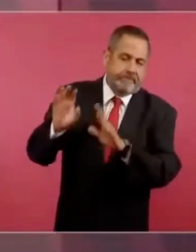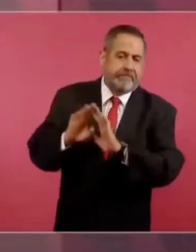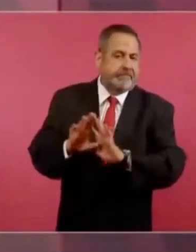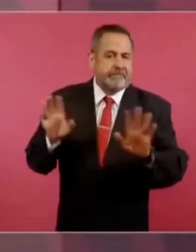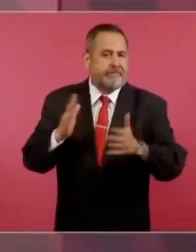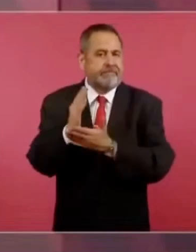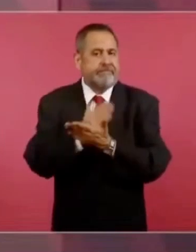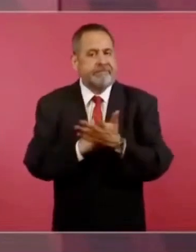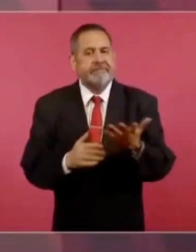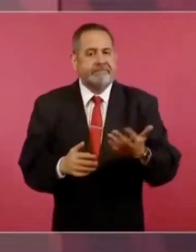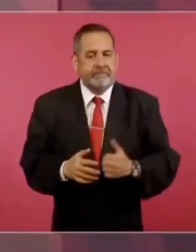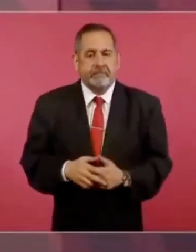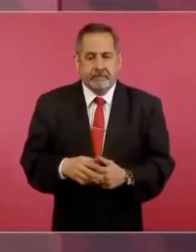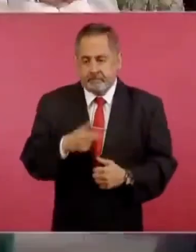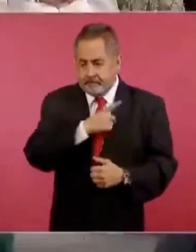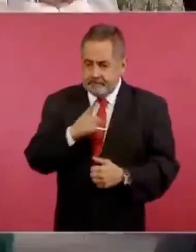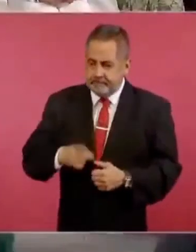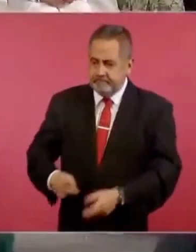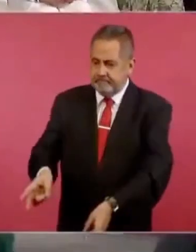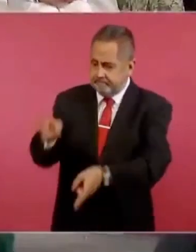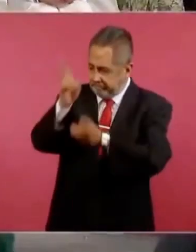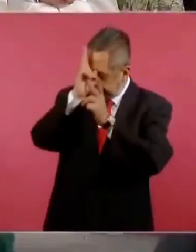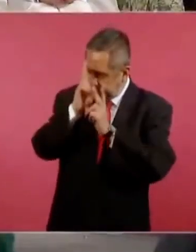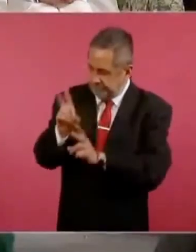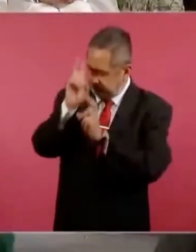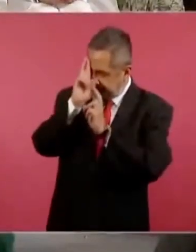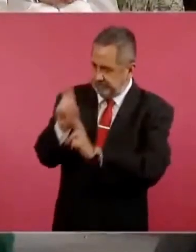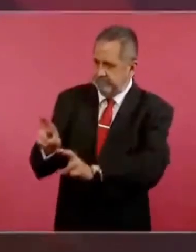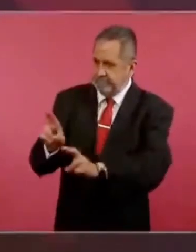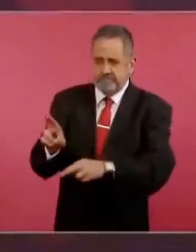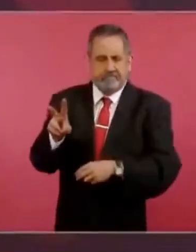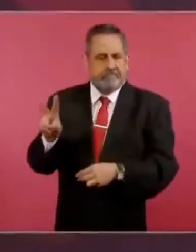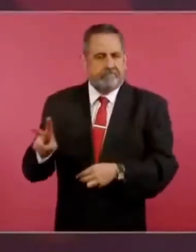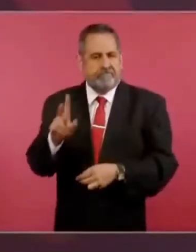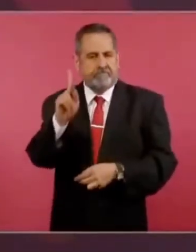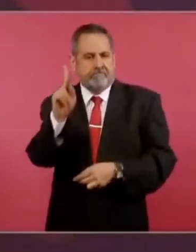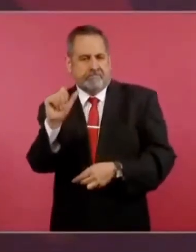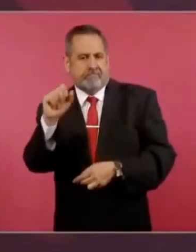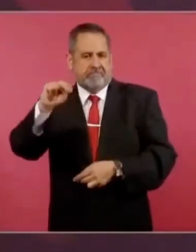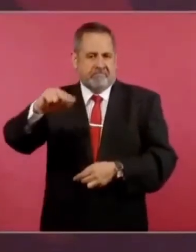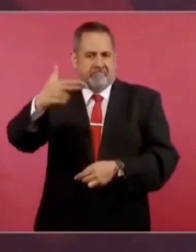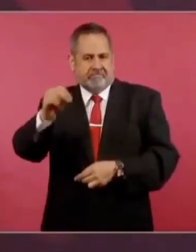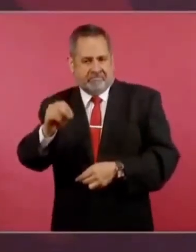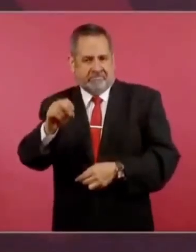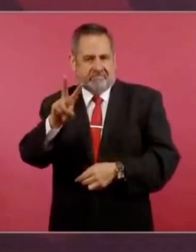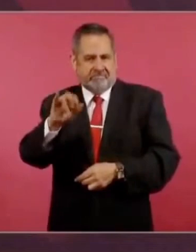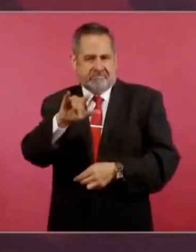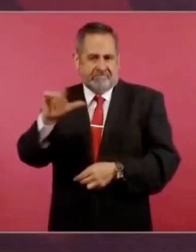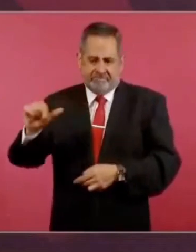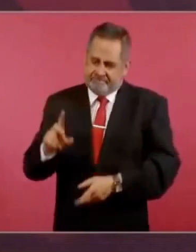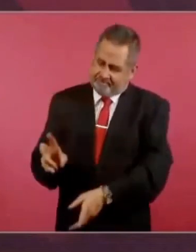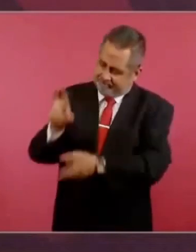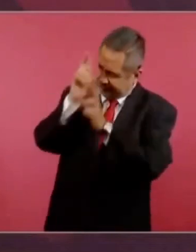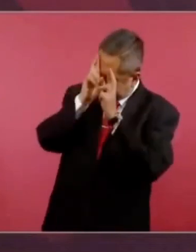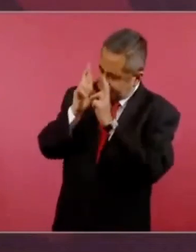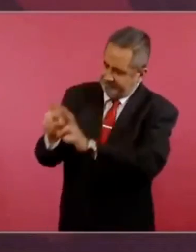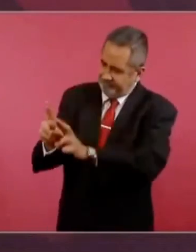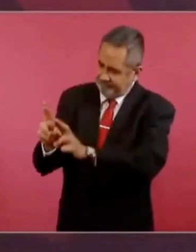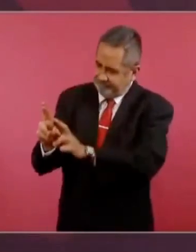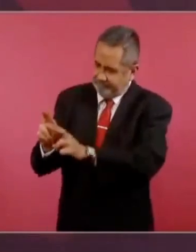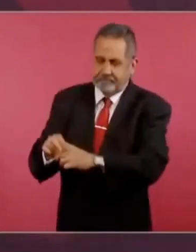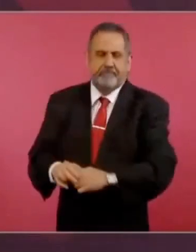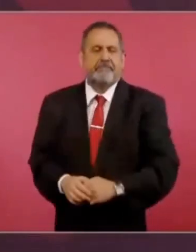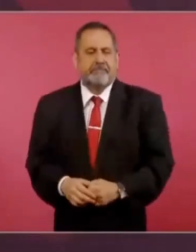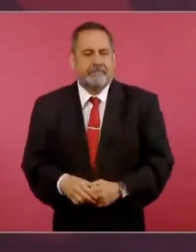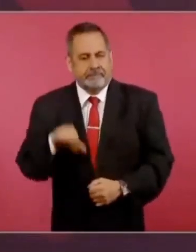hay que honrar la memoria de Pancho Villa. Eso es lo que correspondió